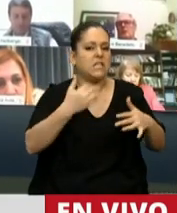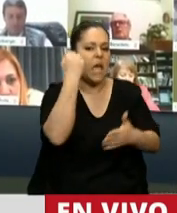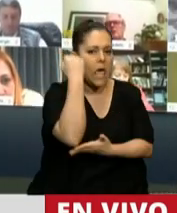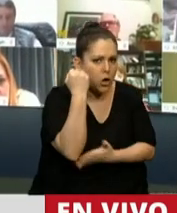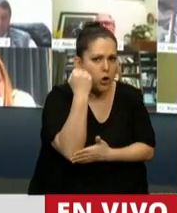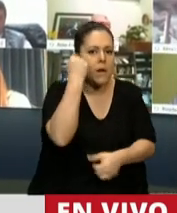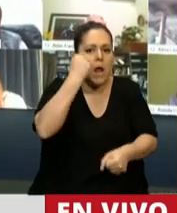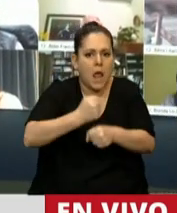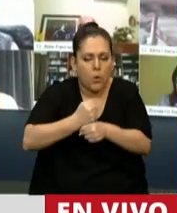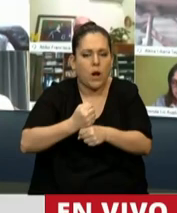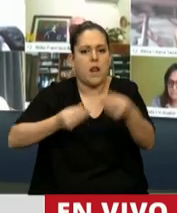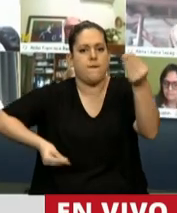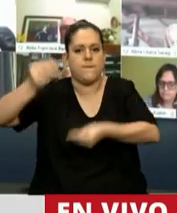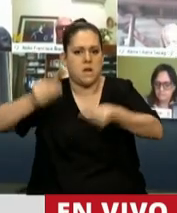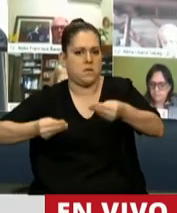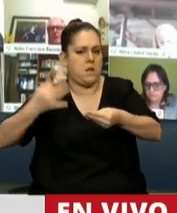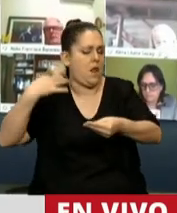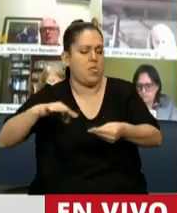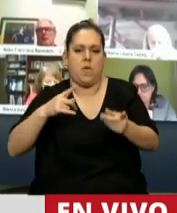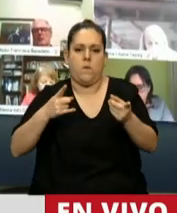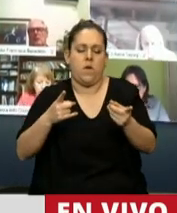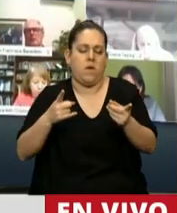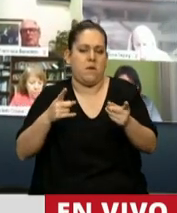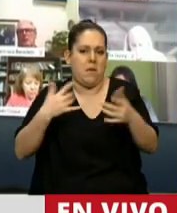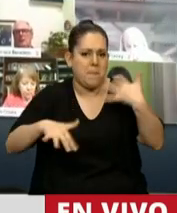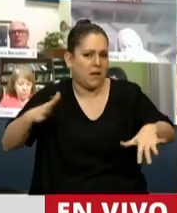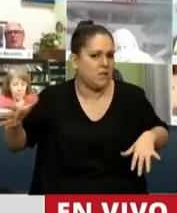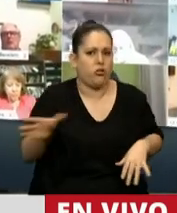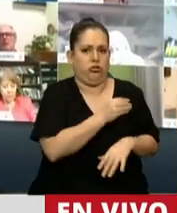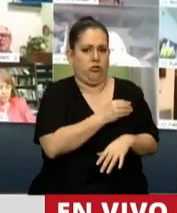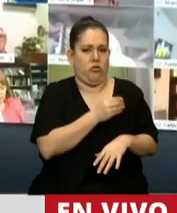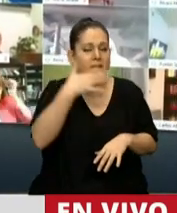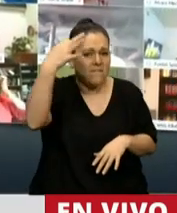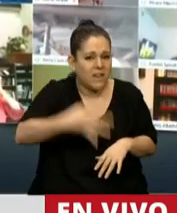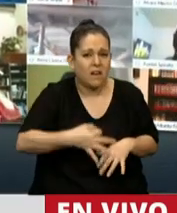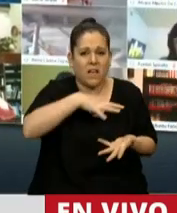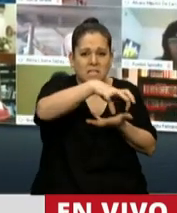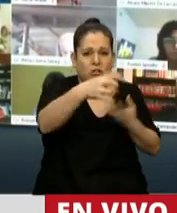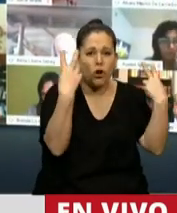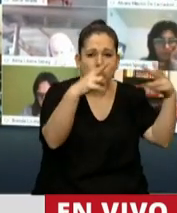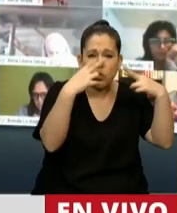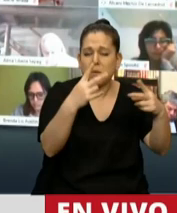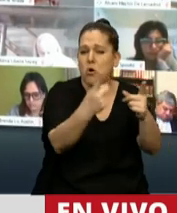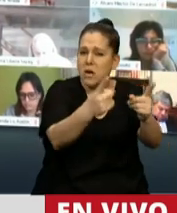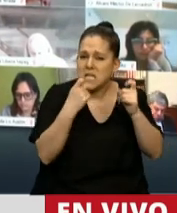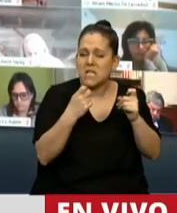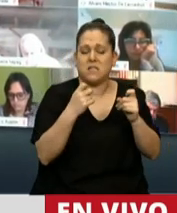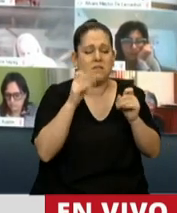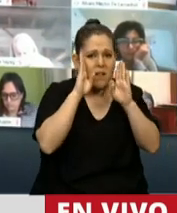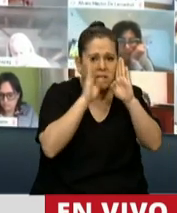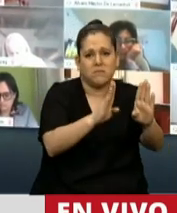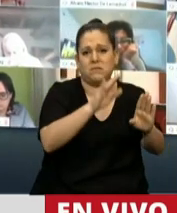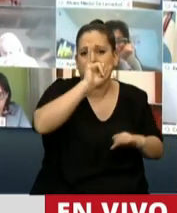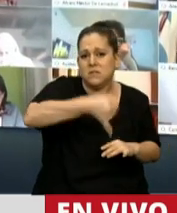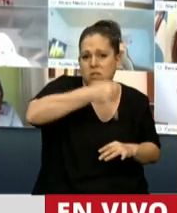tributaria y financiera, señor Presidente. La verdad que este sector necesita de estos beneficios fiscales. Necesita